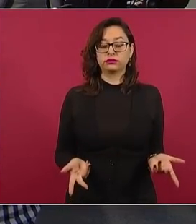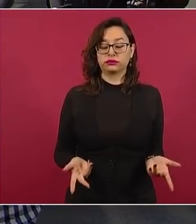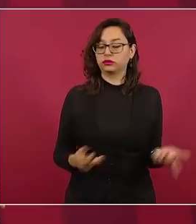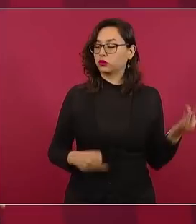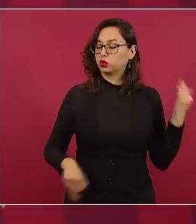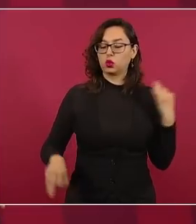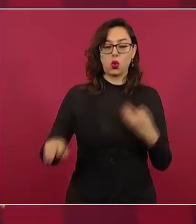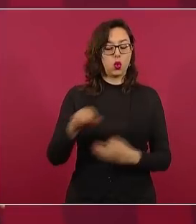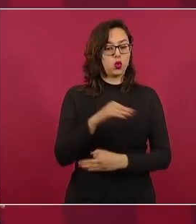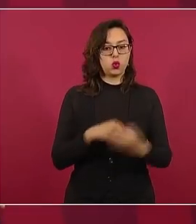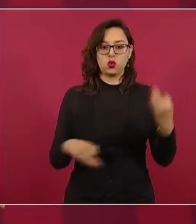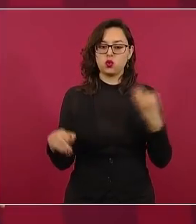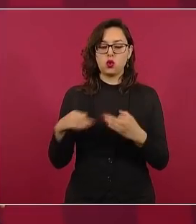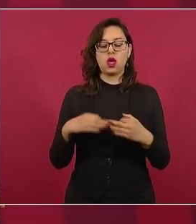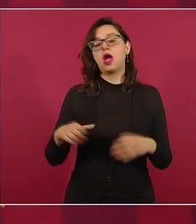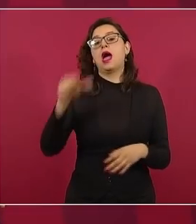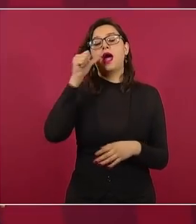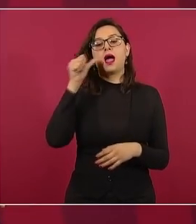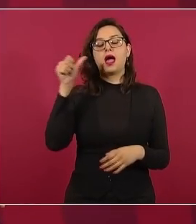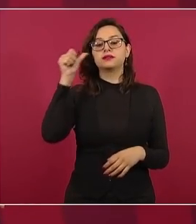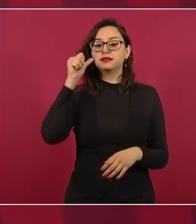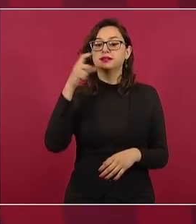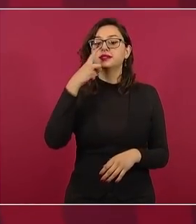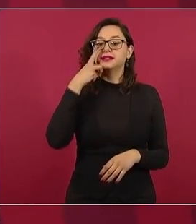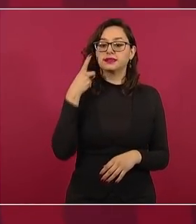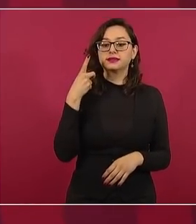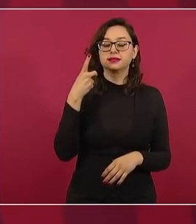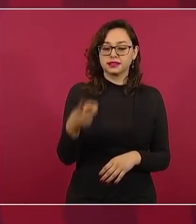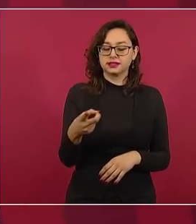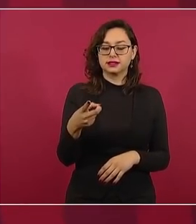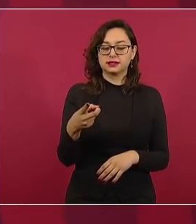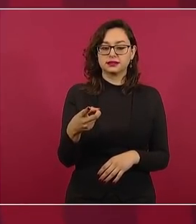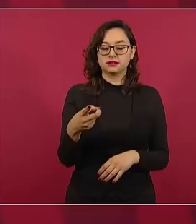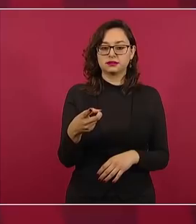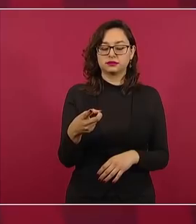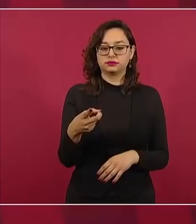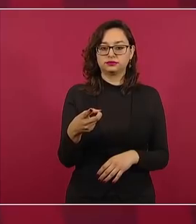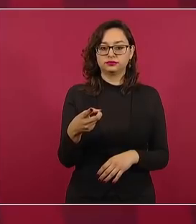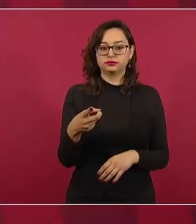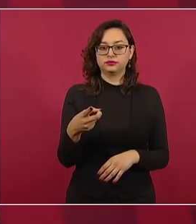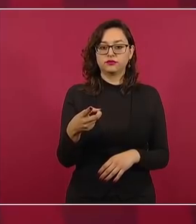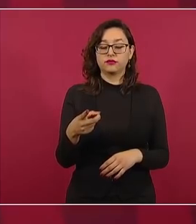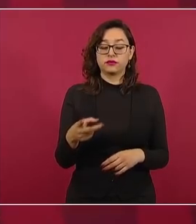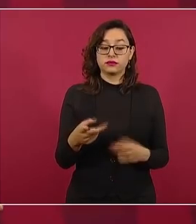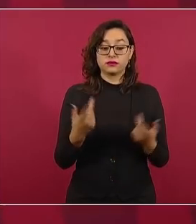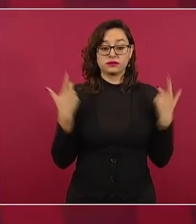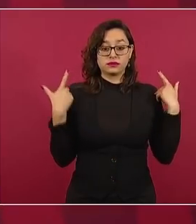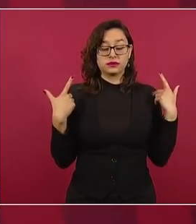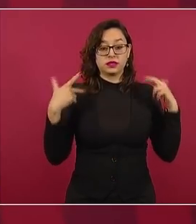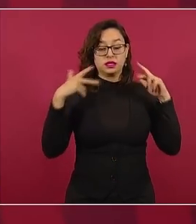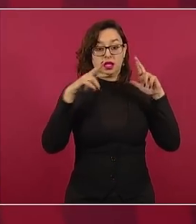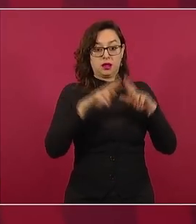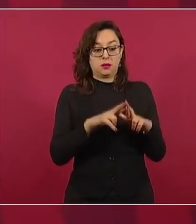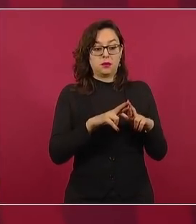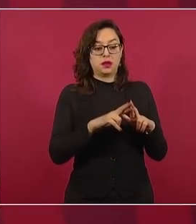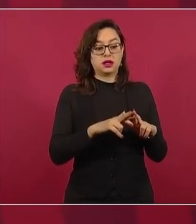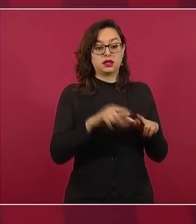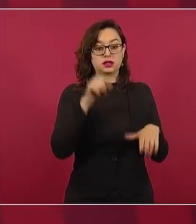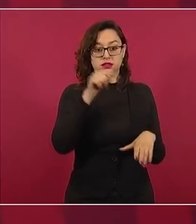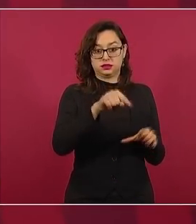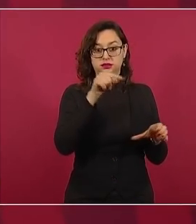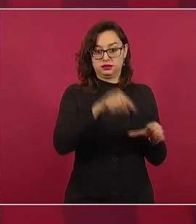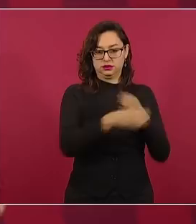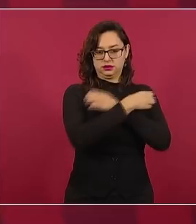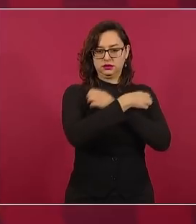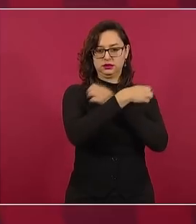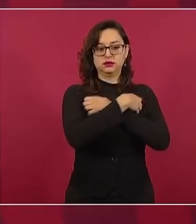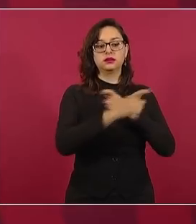que sólo en lo que tiene que ver con el magisterio se han basificado a